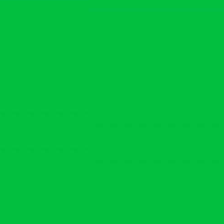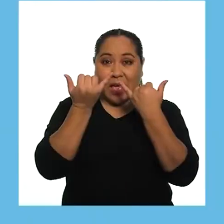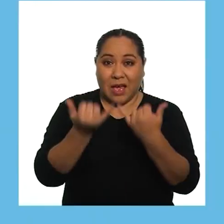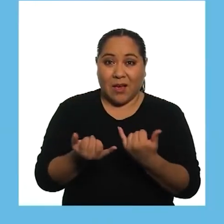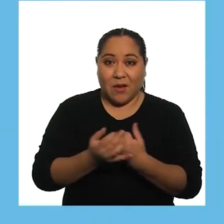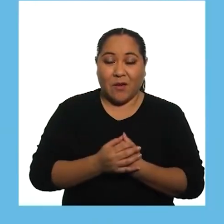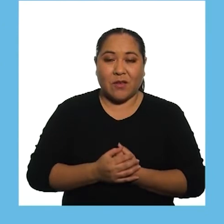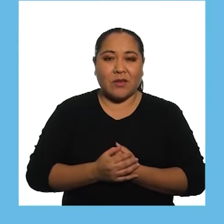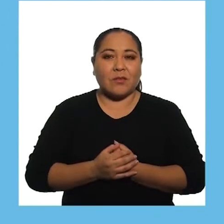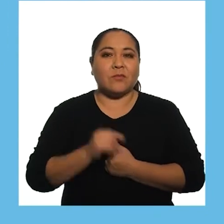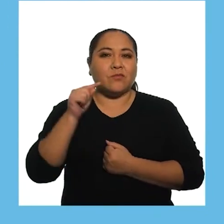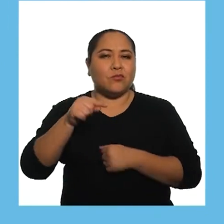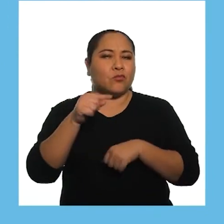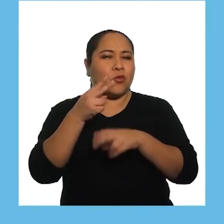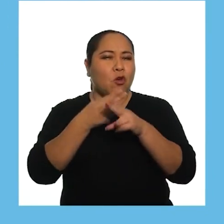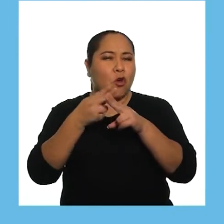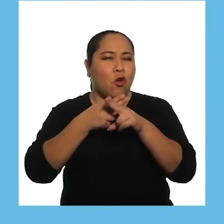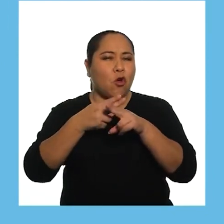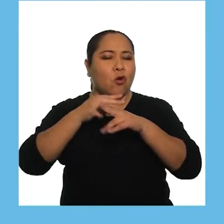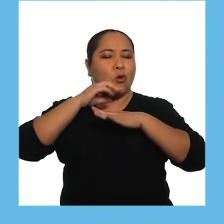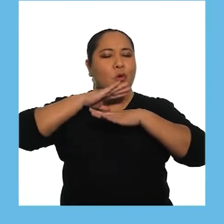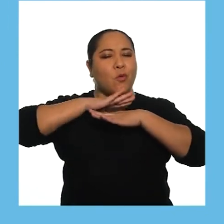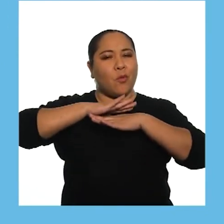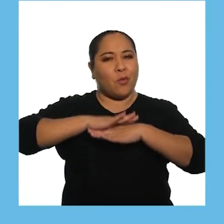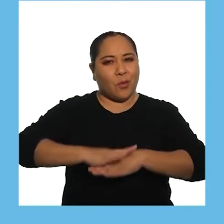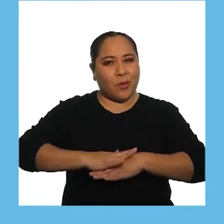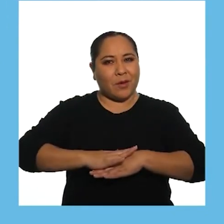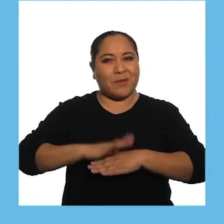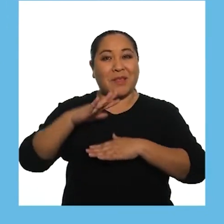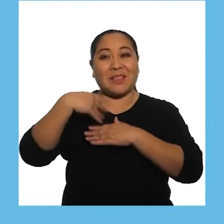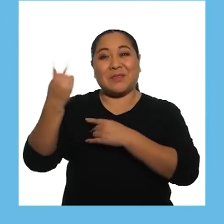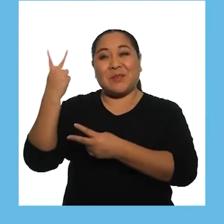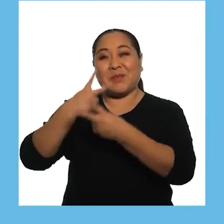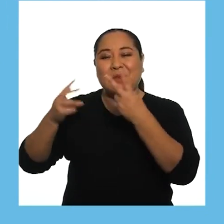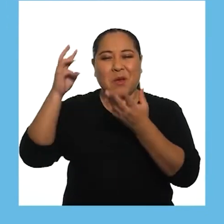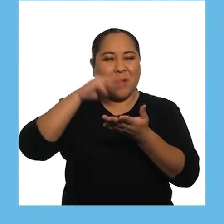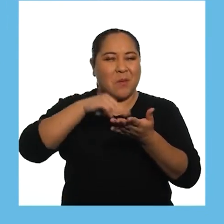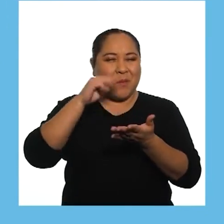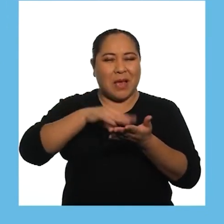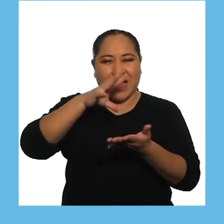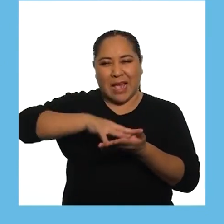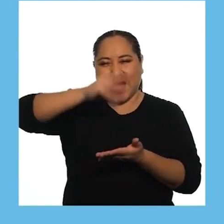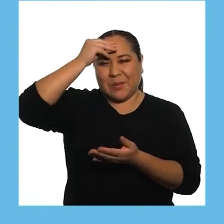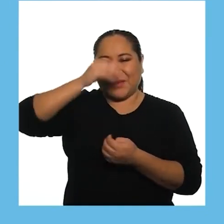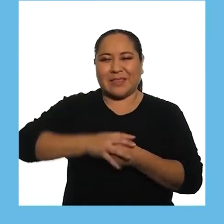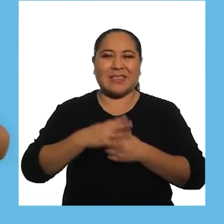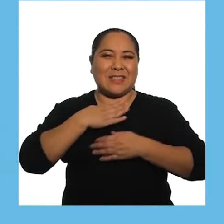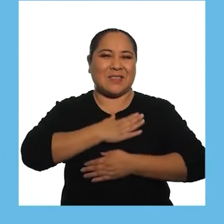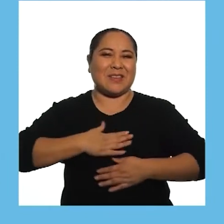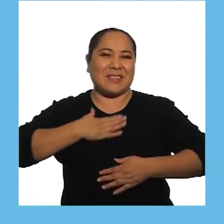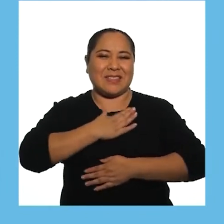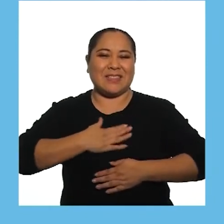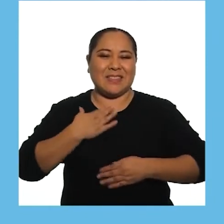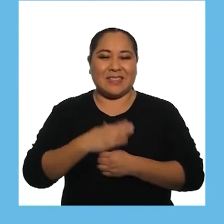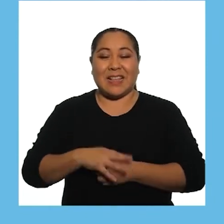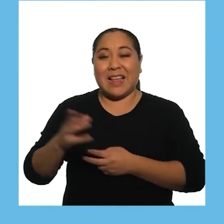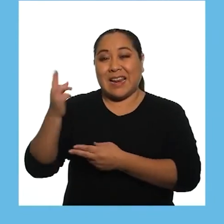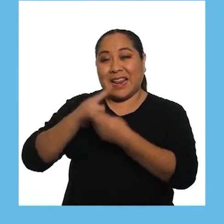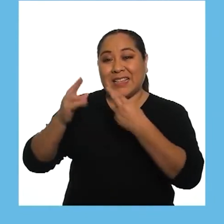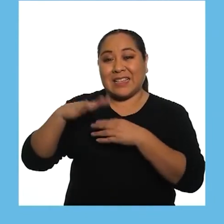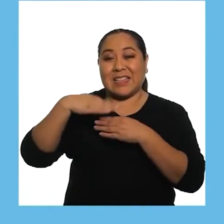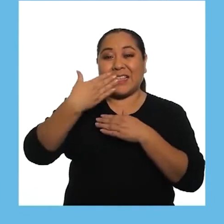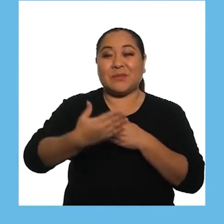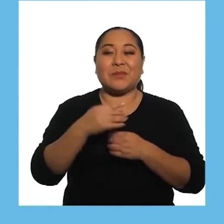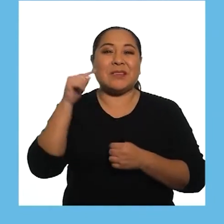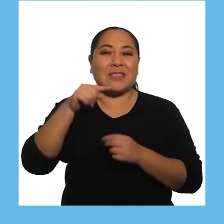Ahora nos tomaremos un pequeño descanso Para volver con más aprendizaje y diversión